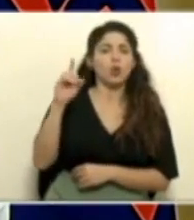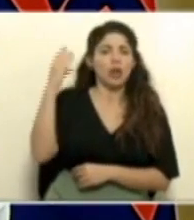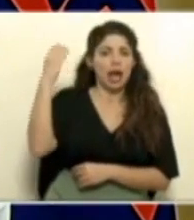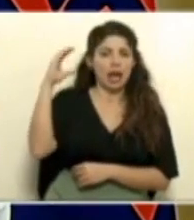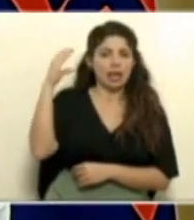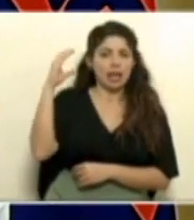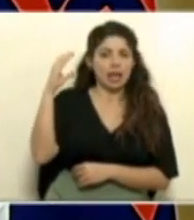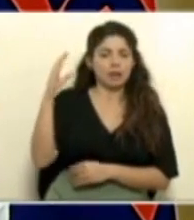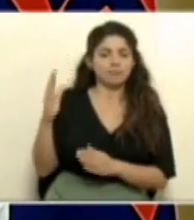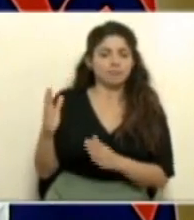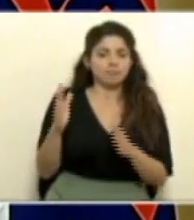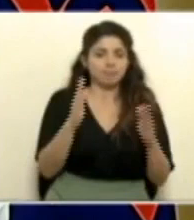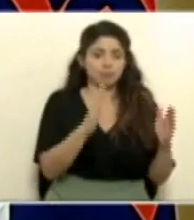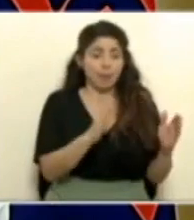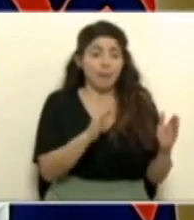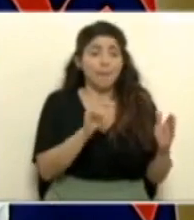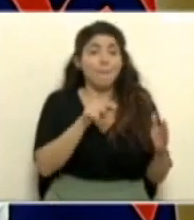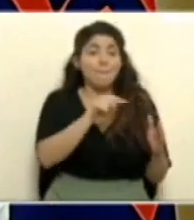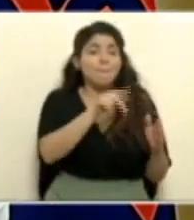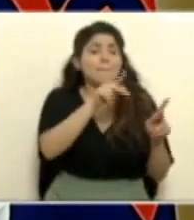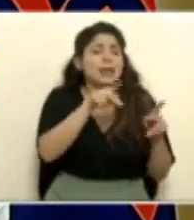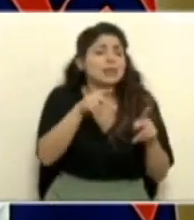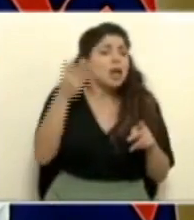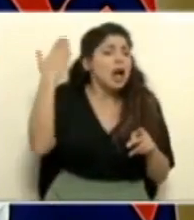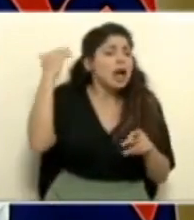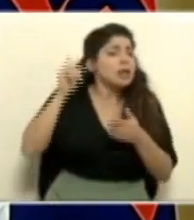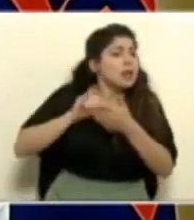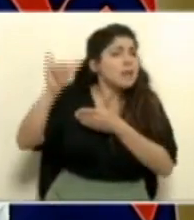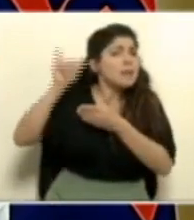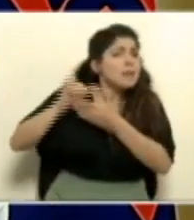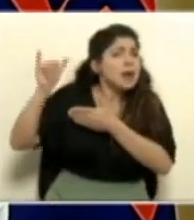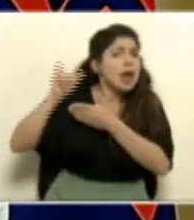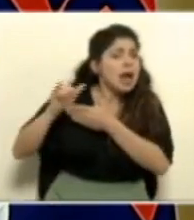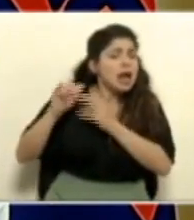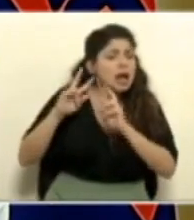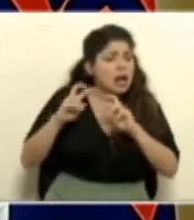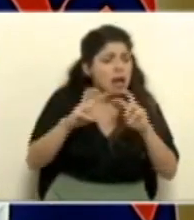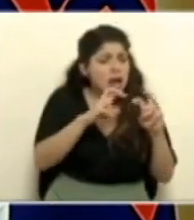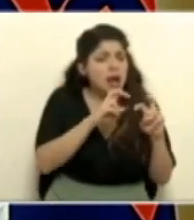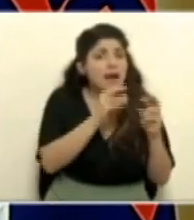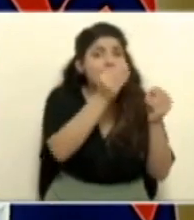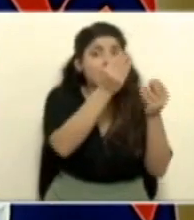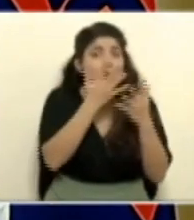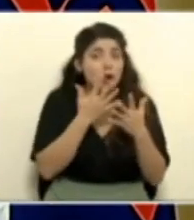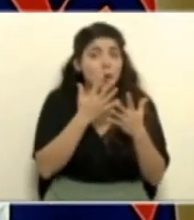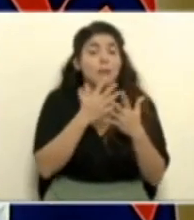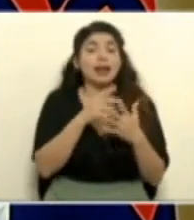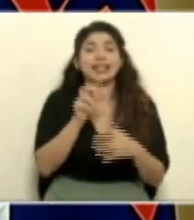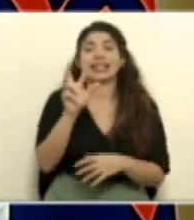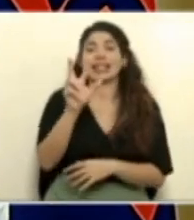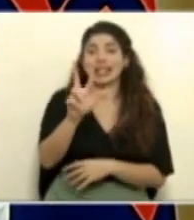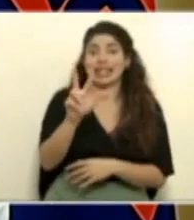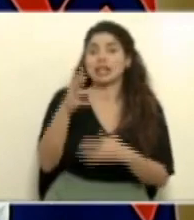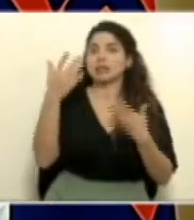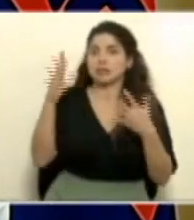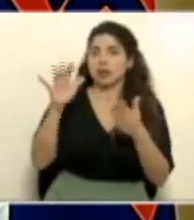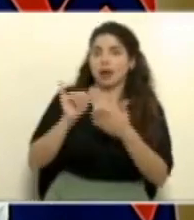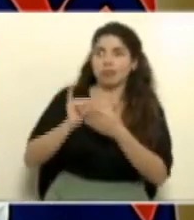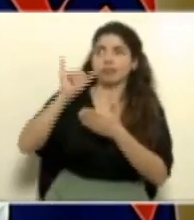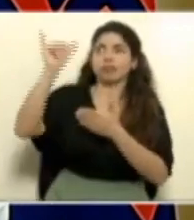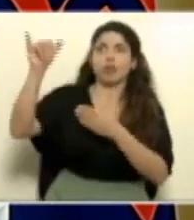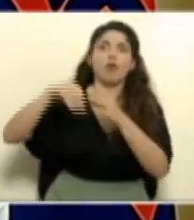Con respecto al antecedente de viaje de estas personas, tenemos la información de que 3 de ellos viajaron fuera del país,